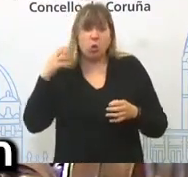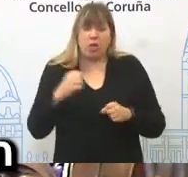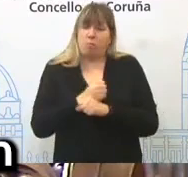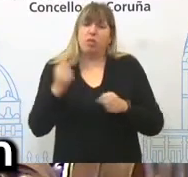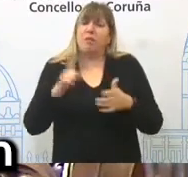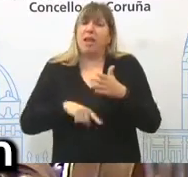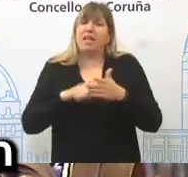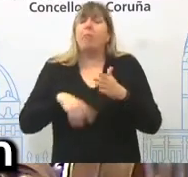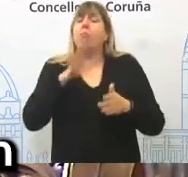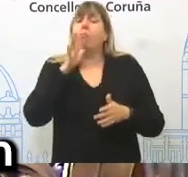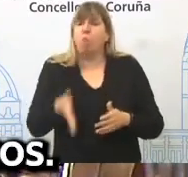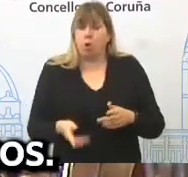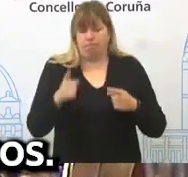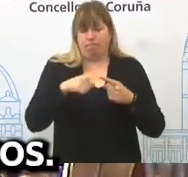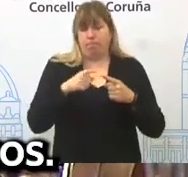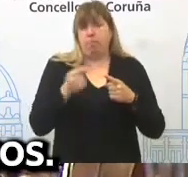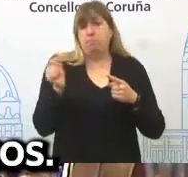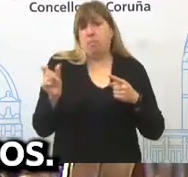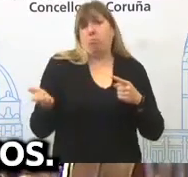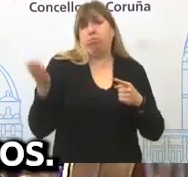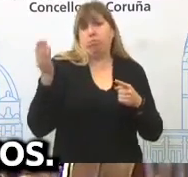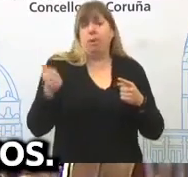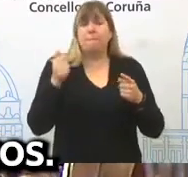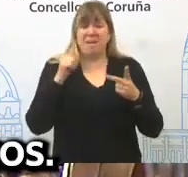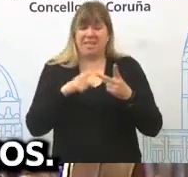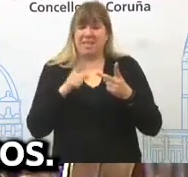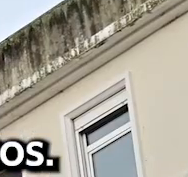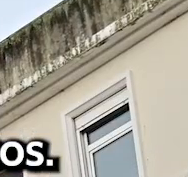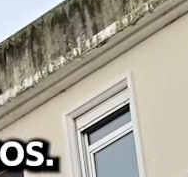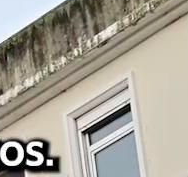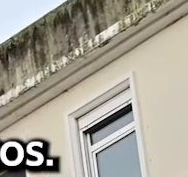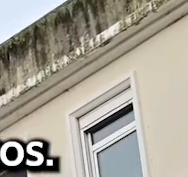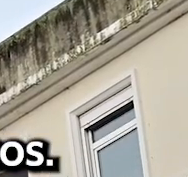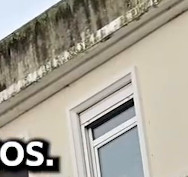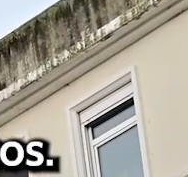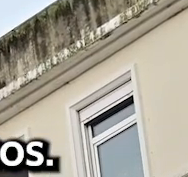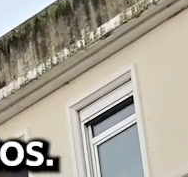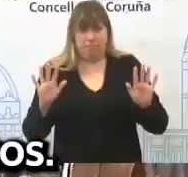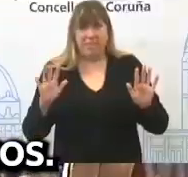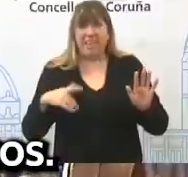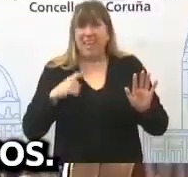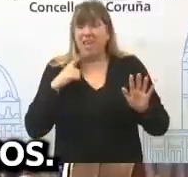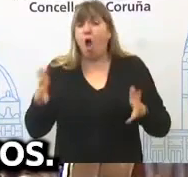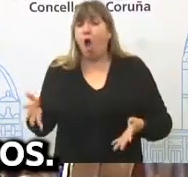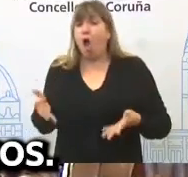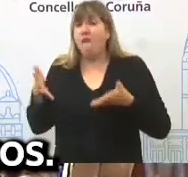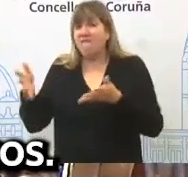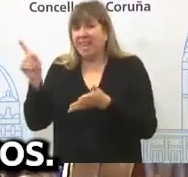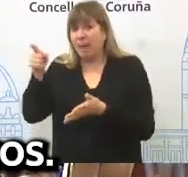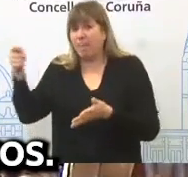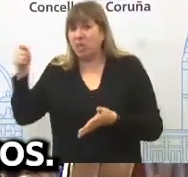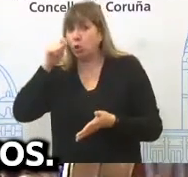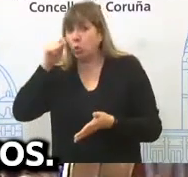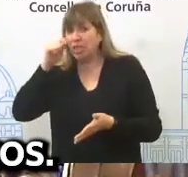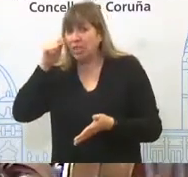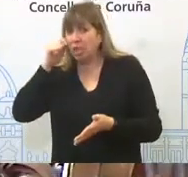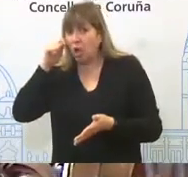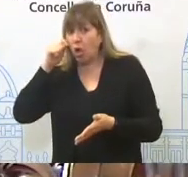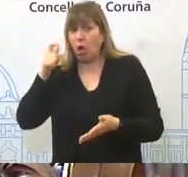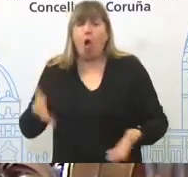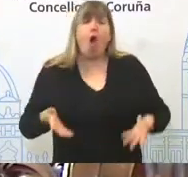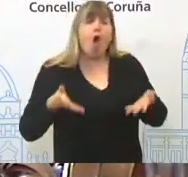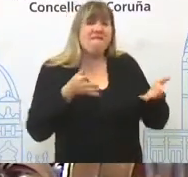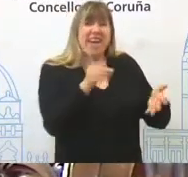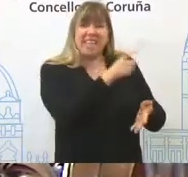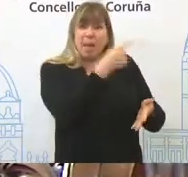dende o inicio deste mandato, se duplicou o número de pisos turísticos. Son máis que as que un cidadán, unha cidadá,